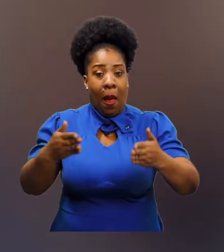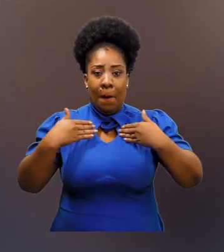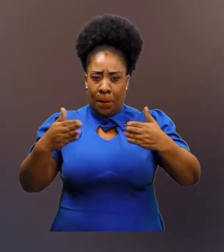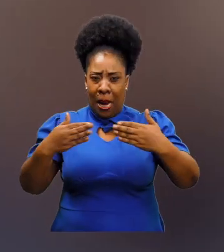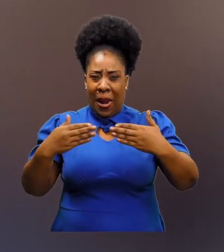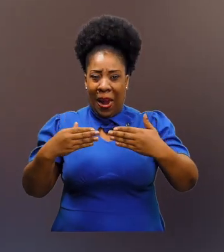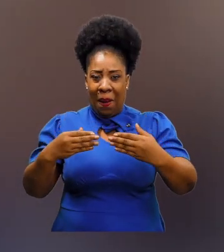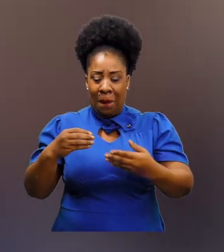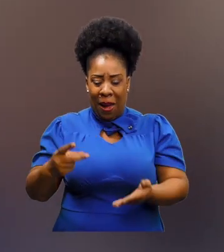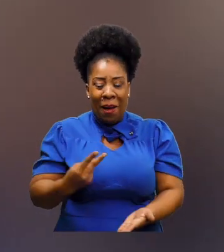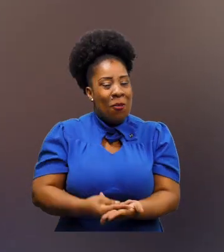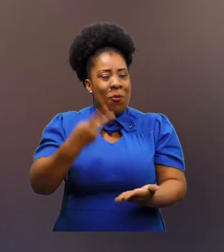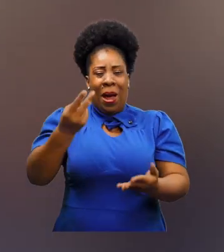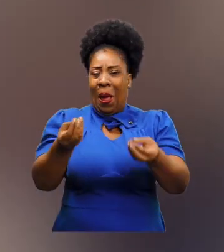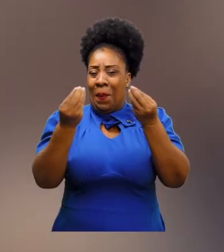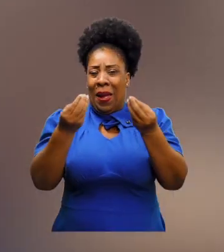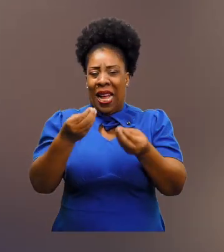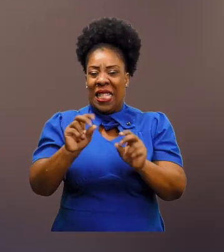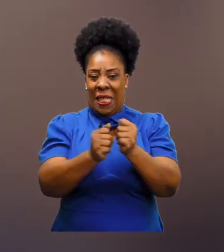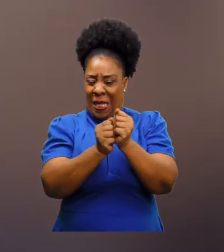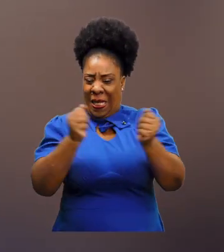¡Pero está robando!